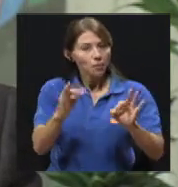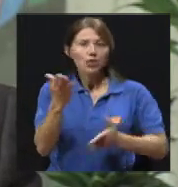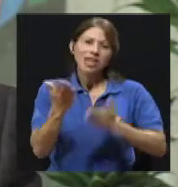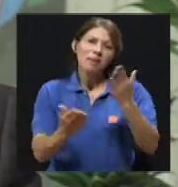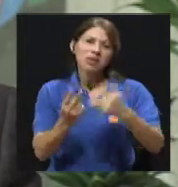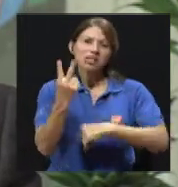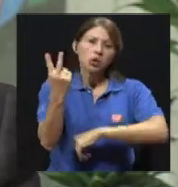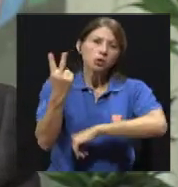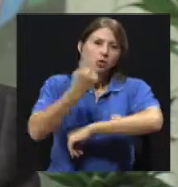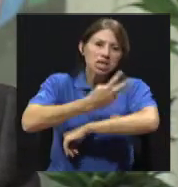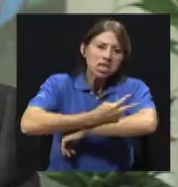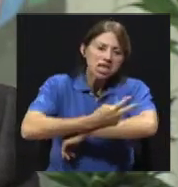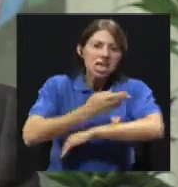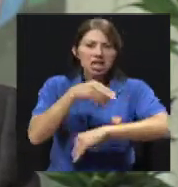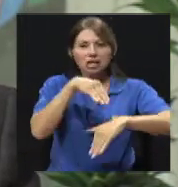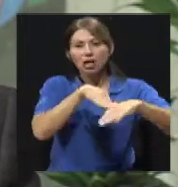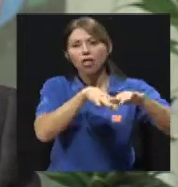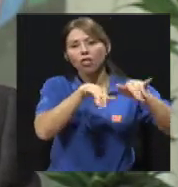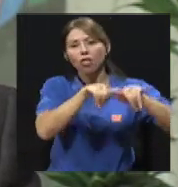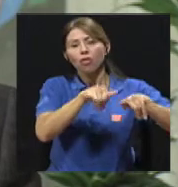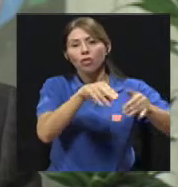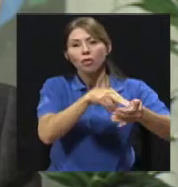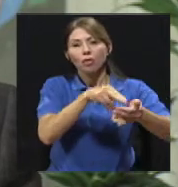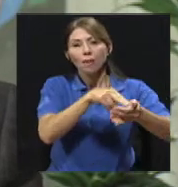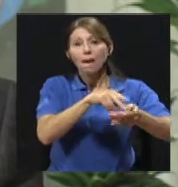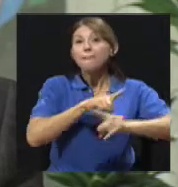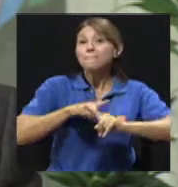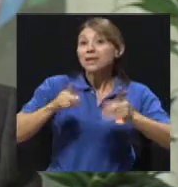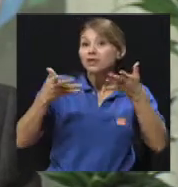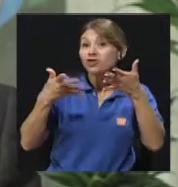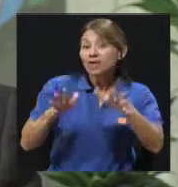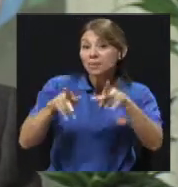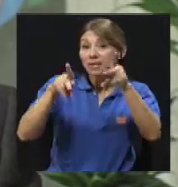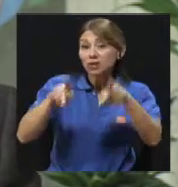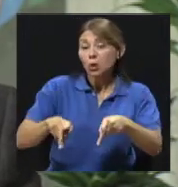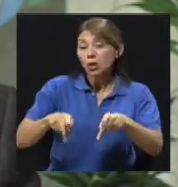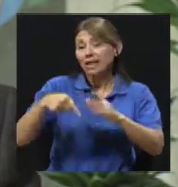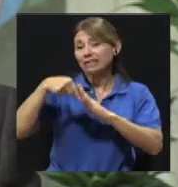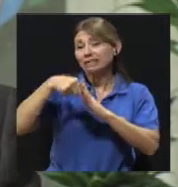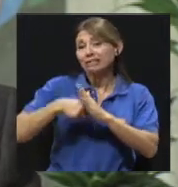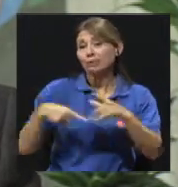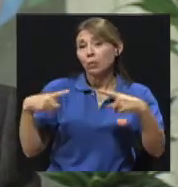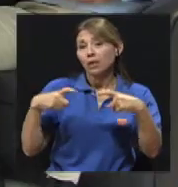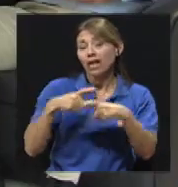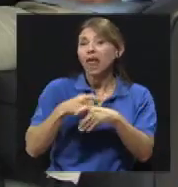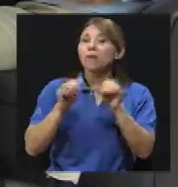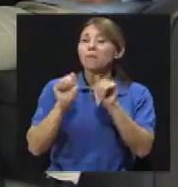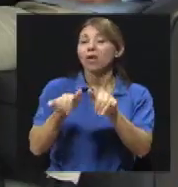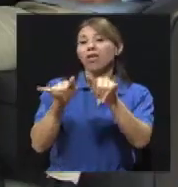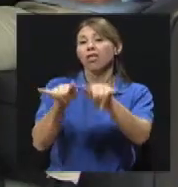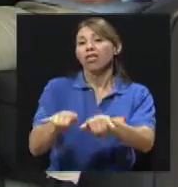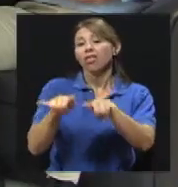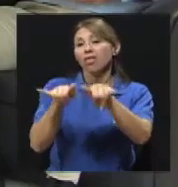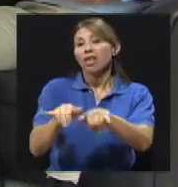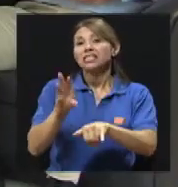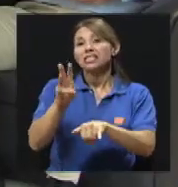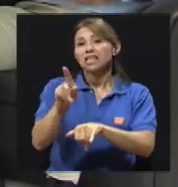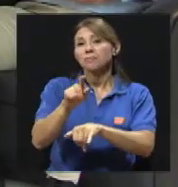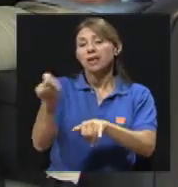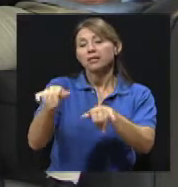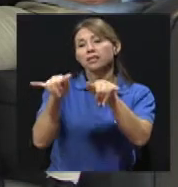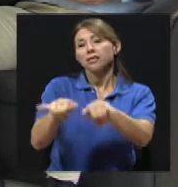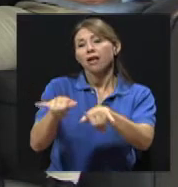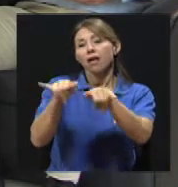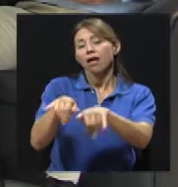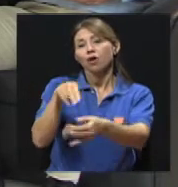una apendicitis aguda perforada, complicada, va a tener internamientos incluso de meses, hasta de seis meses y